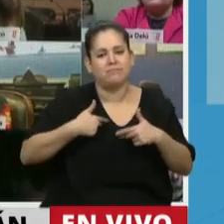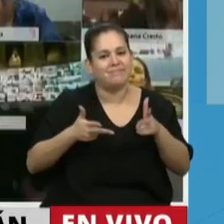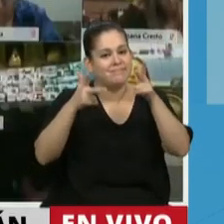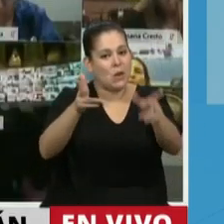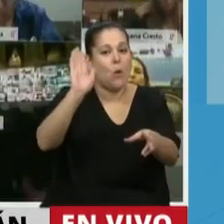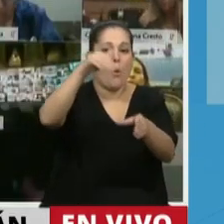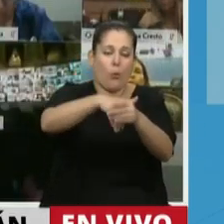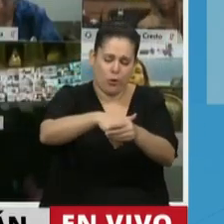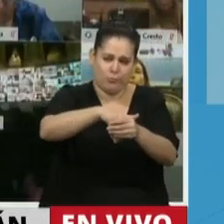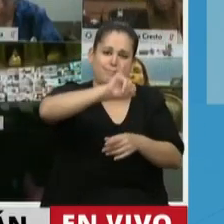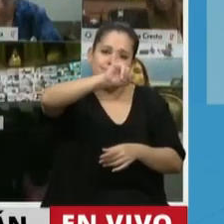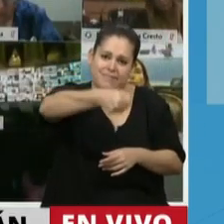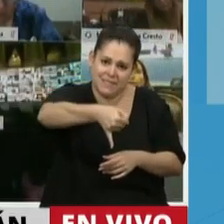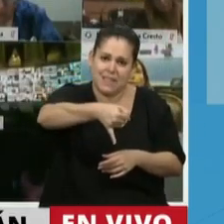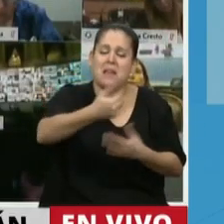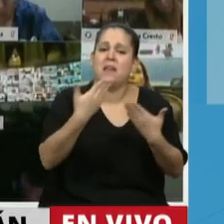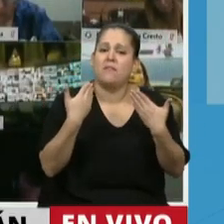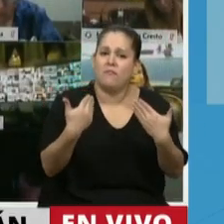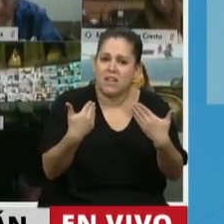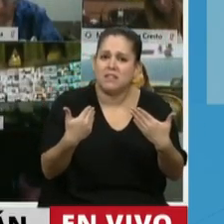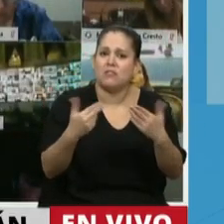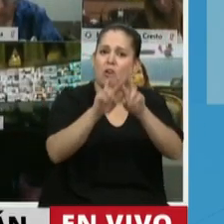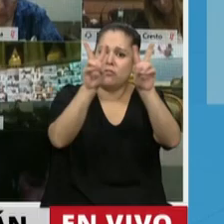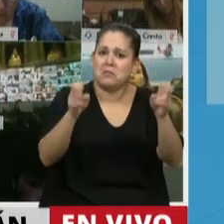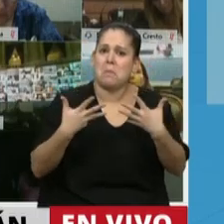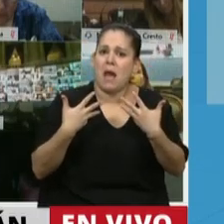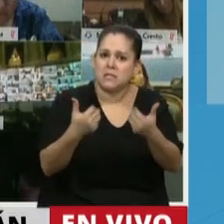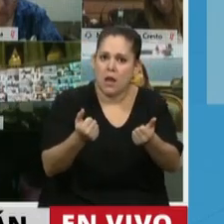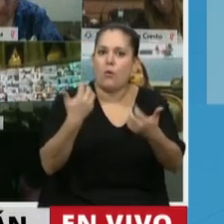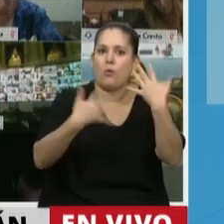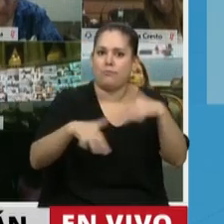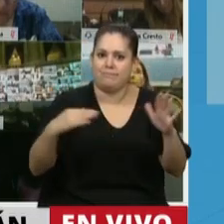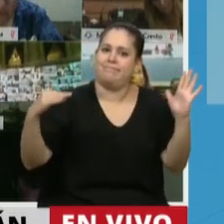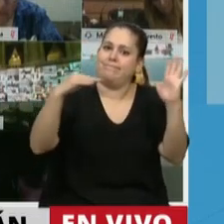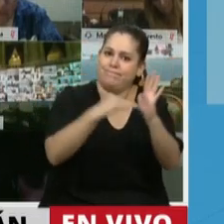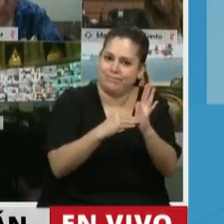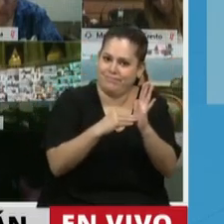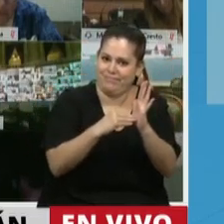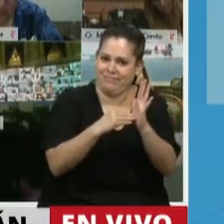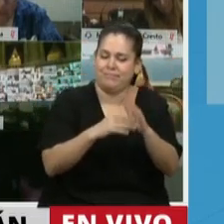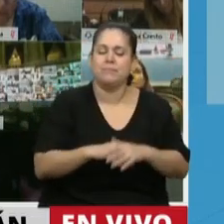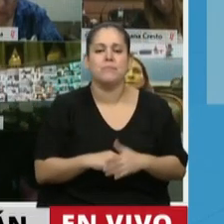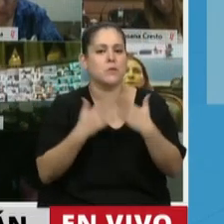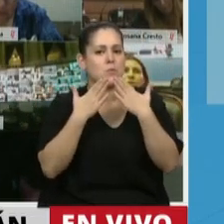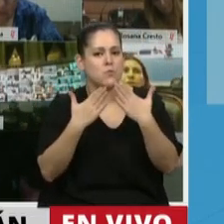positivo y celebro que el tema de la salud esté dentro de la agenda pública. Muchas gracias, Presidenta.